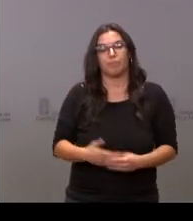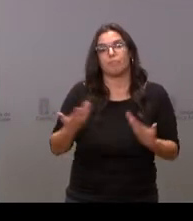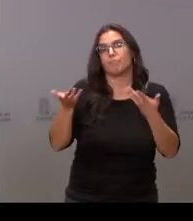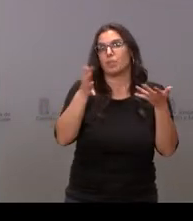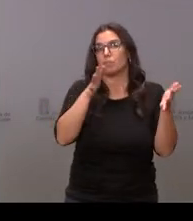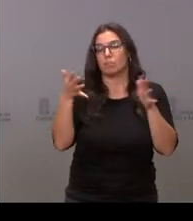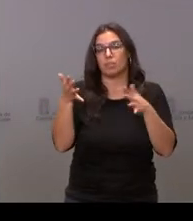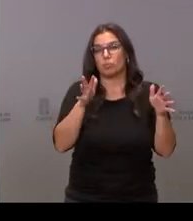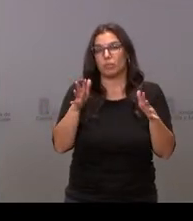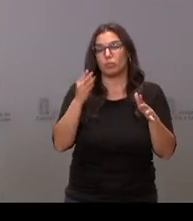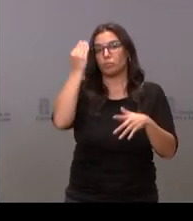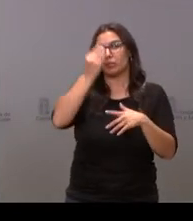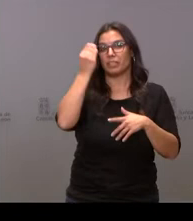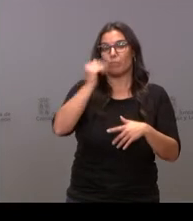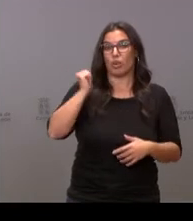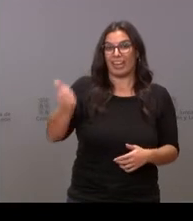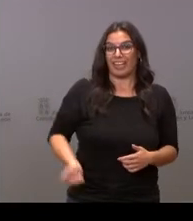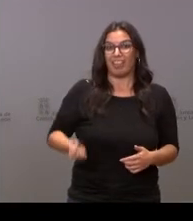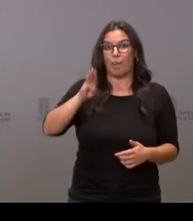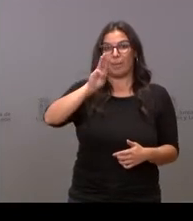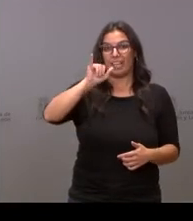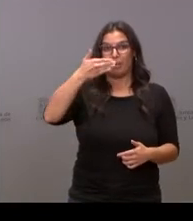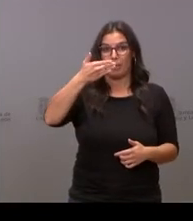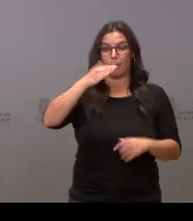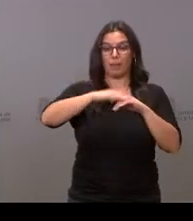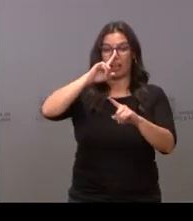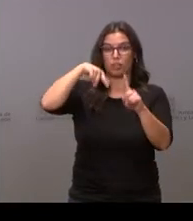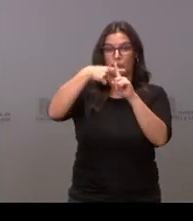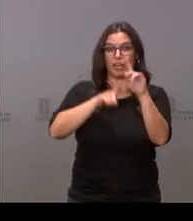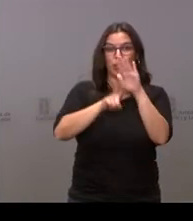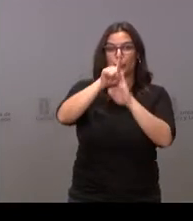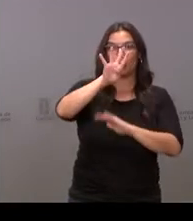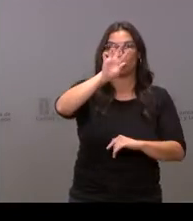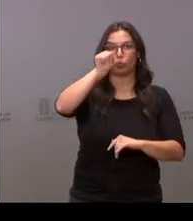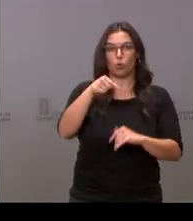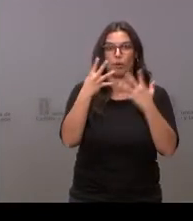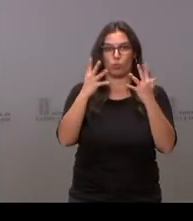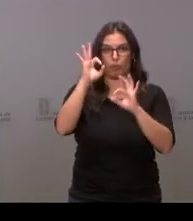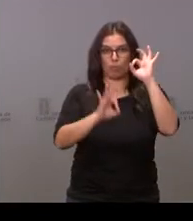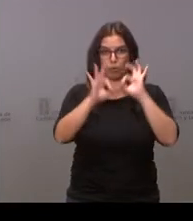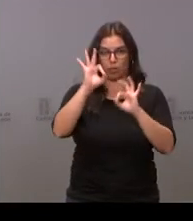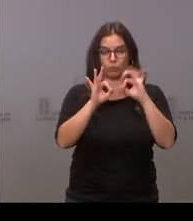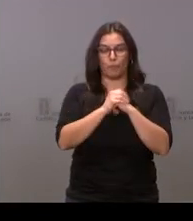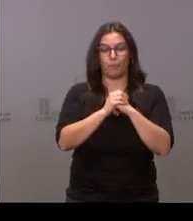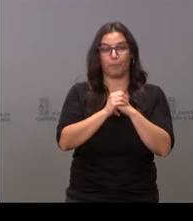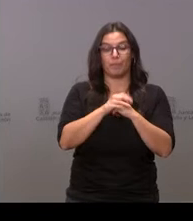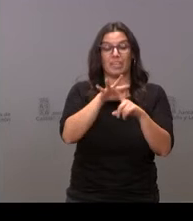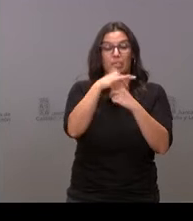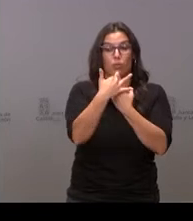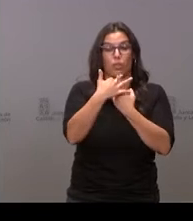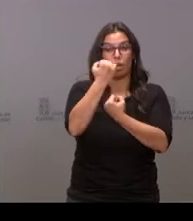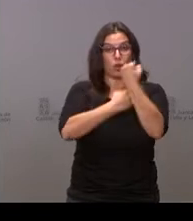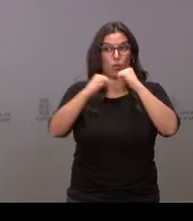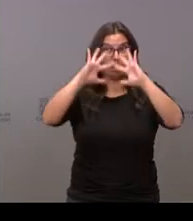evolución del PIB de Castilla y León para el próximo ejercicio del 4,9%. El escenario macroeconómico